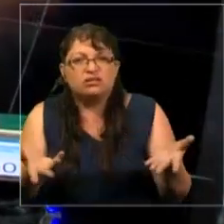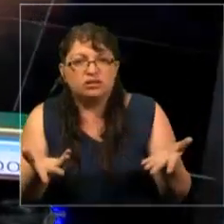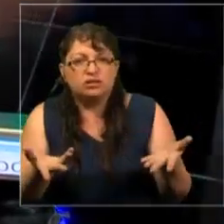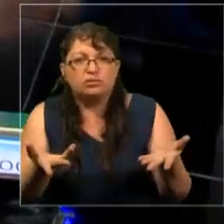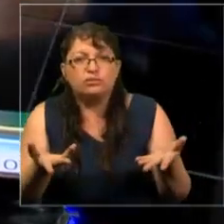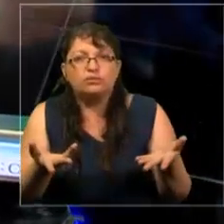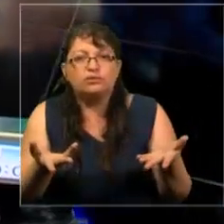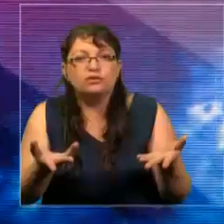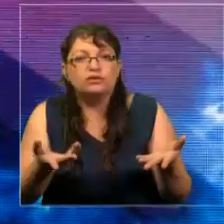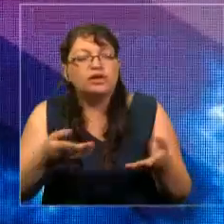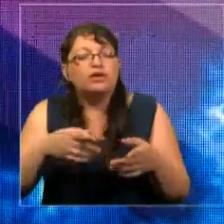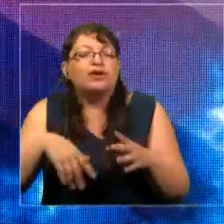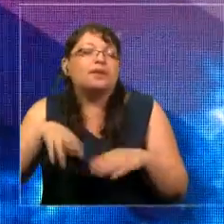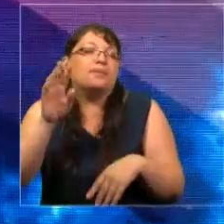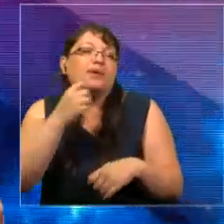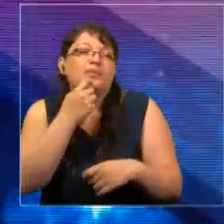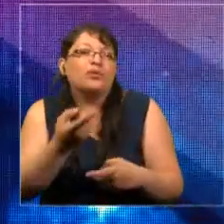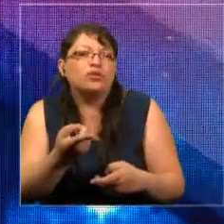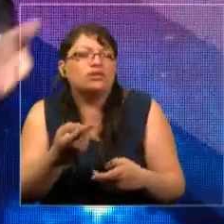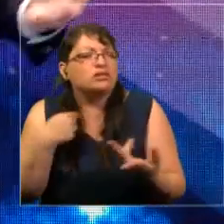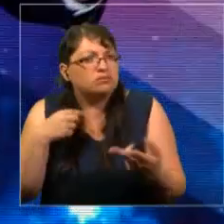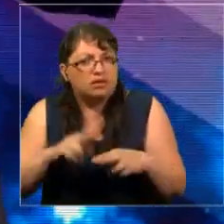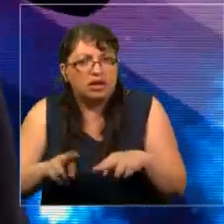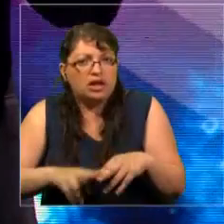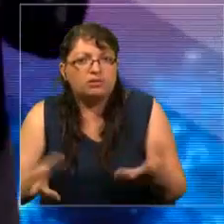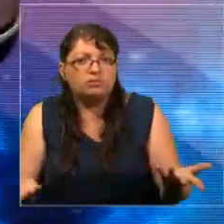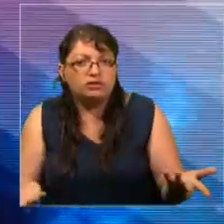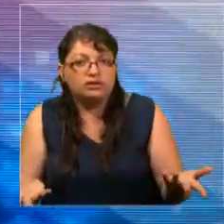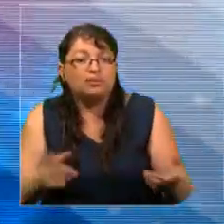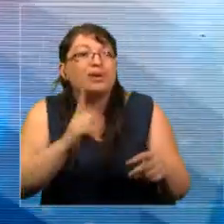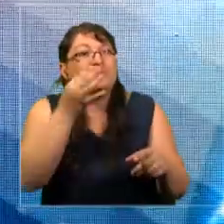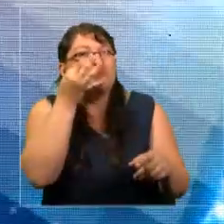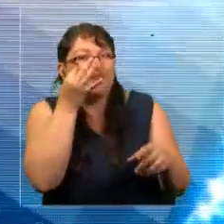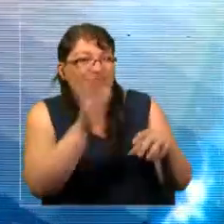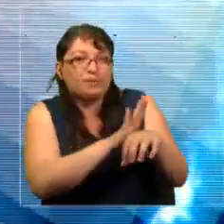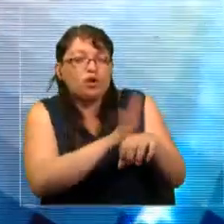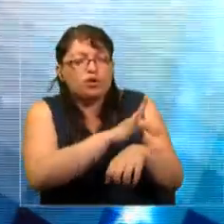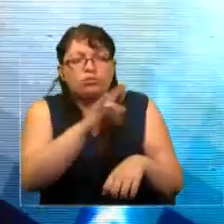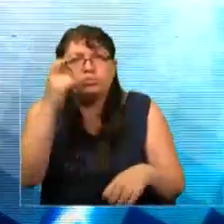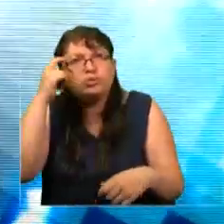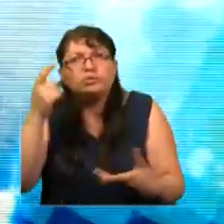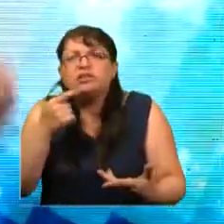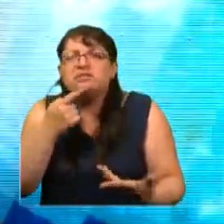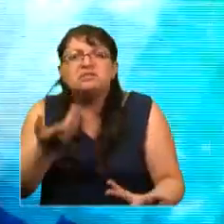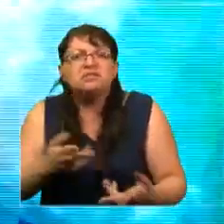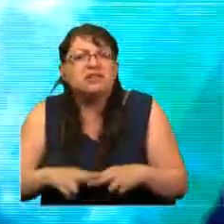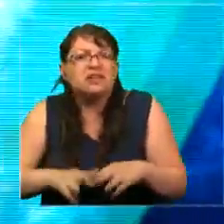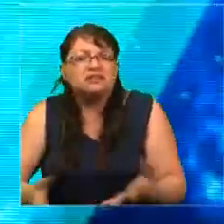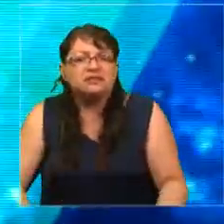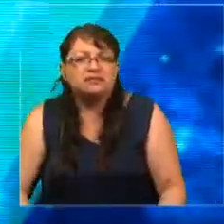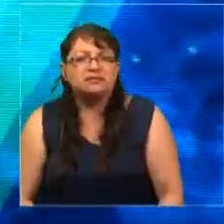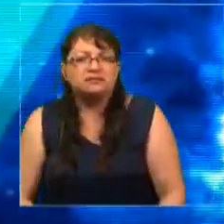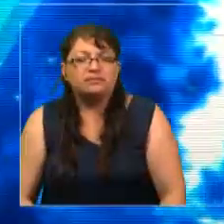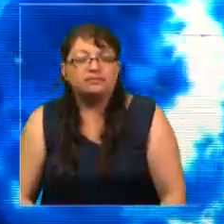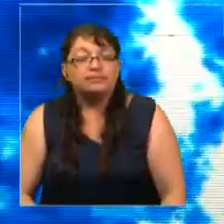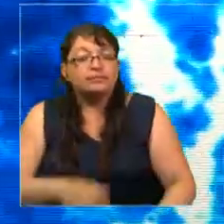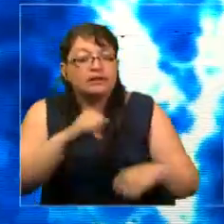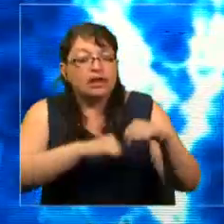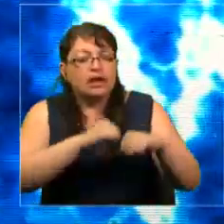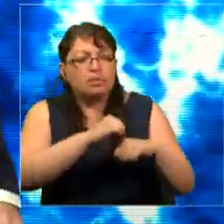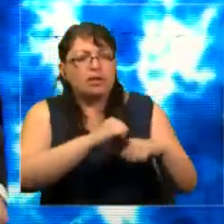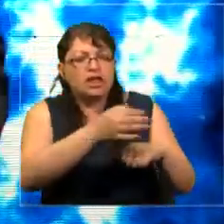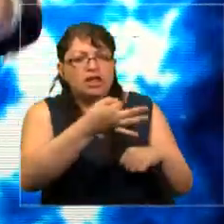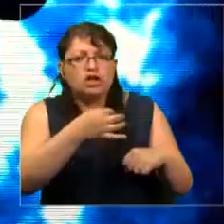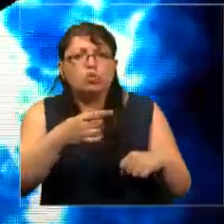es la respuesta más común. Después que ve la película, ¿qué hago? La industria quiere decir que es nuestra culpa,